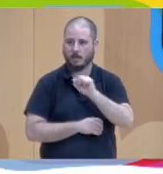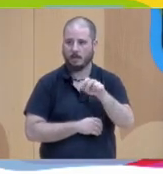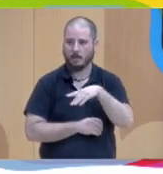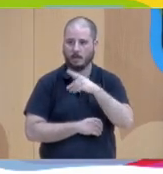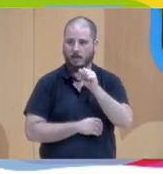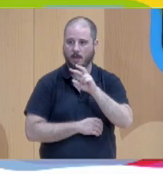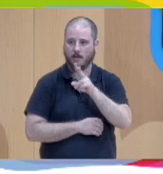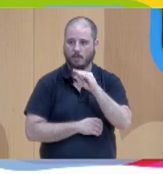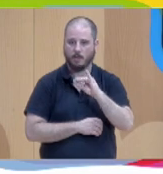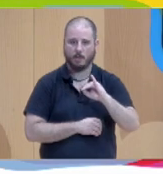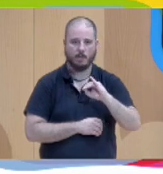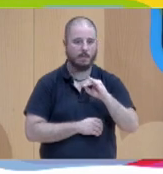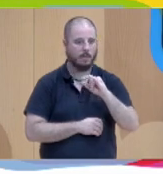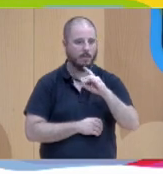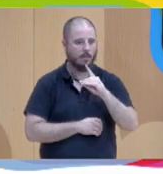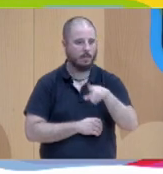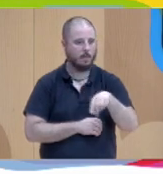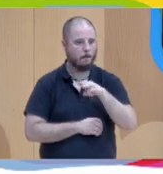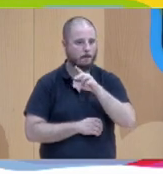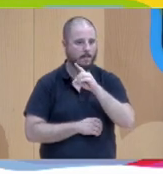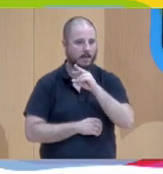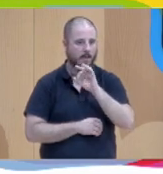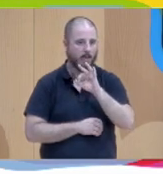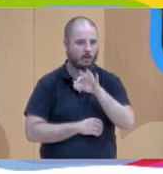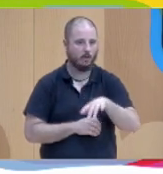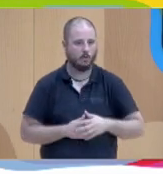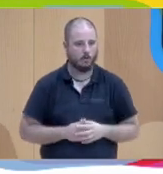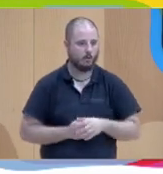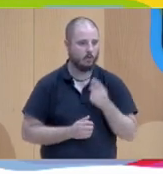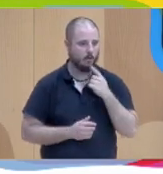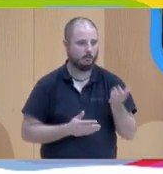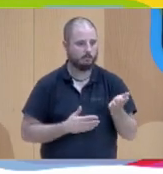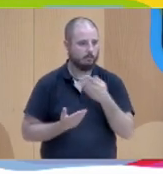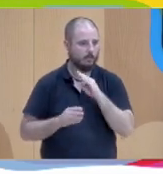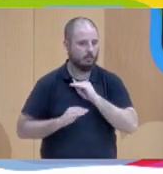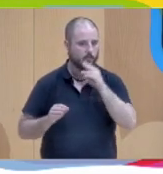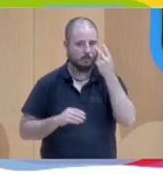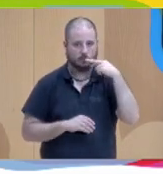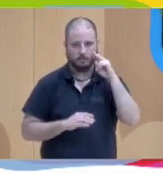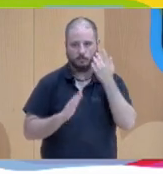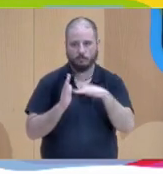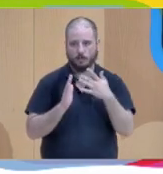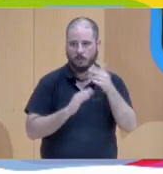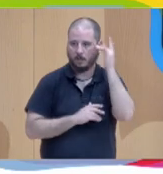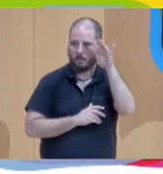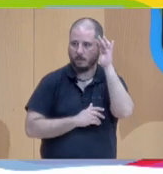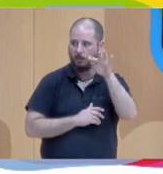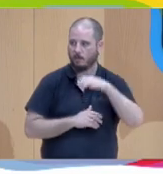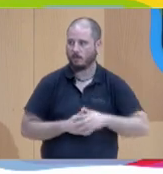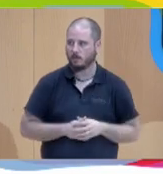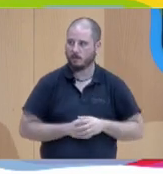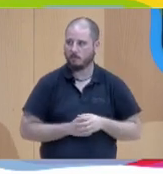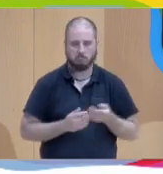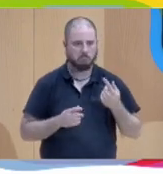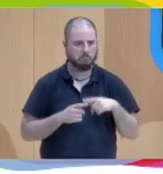y Pedro Viguria, que nos acompañen para también contarnos sus experiencias, sus perspectivas y todo lo que han